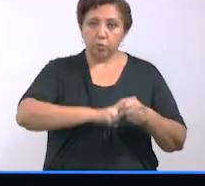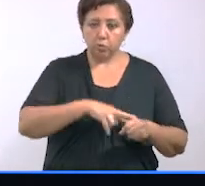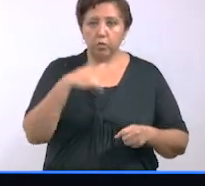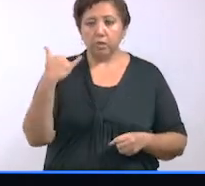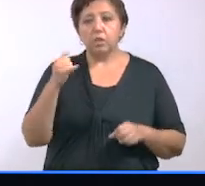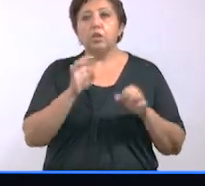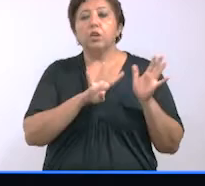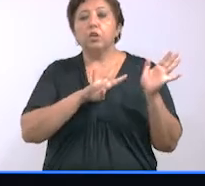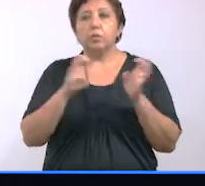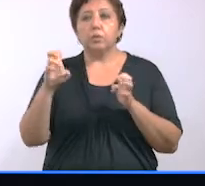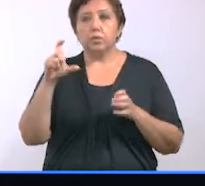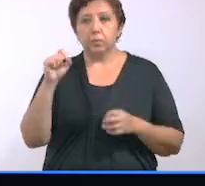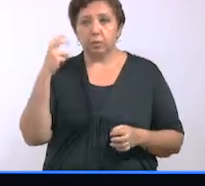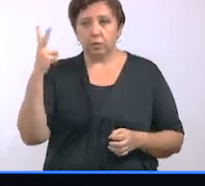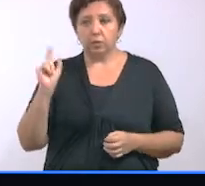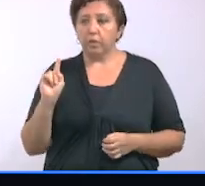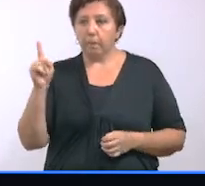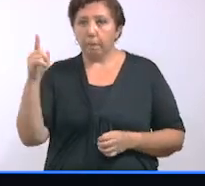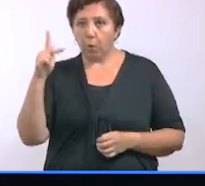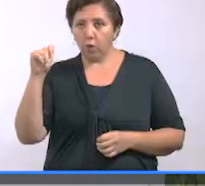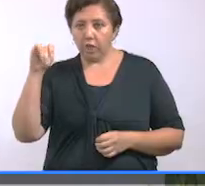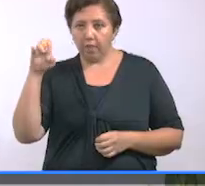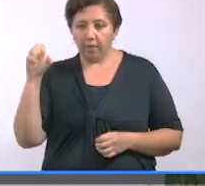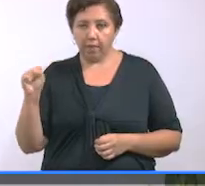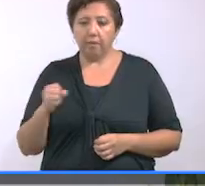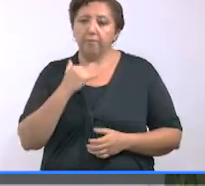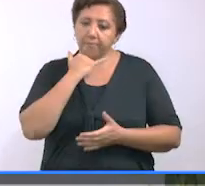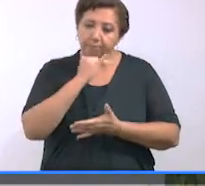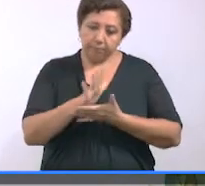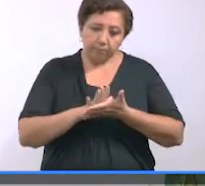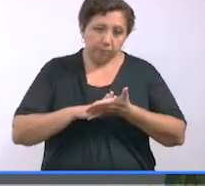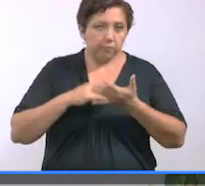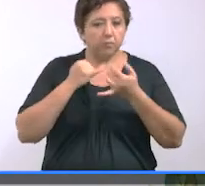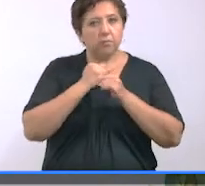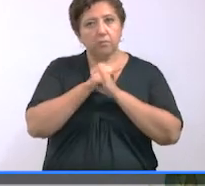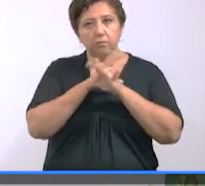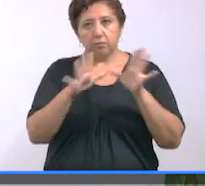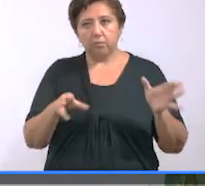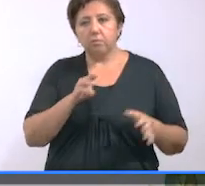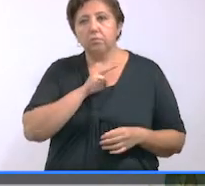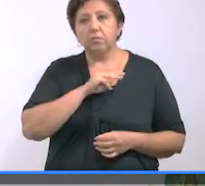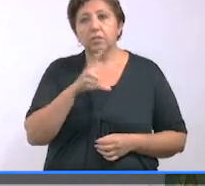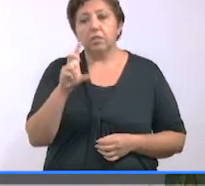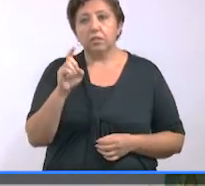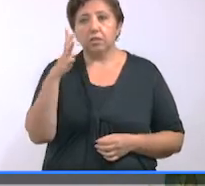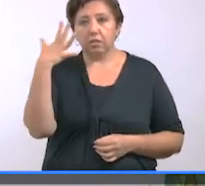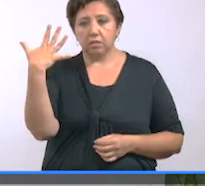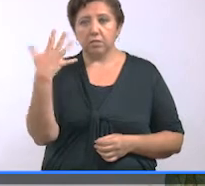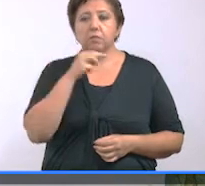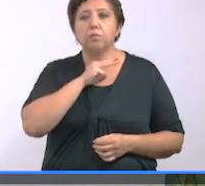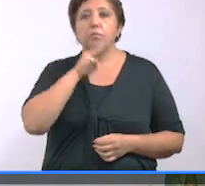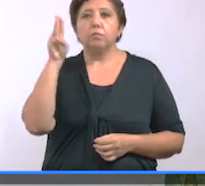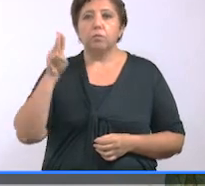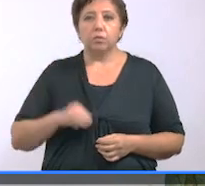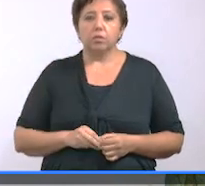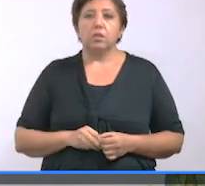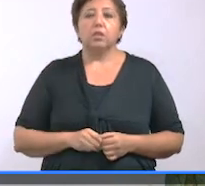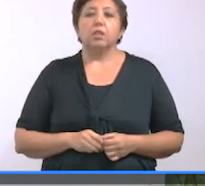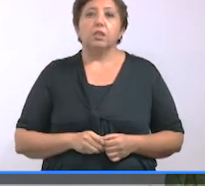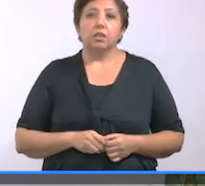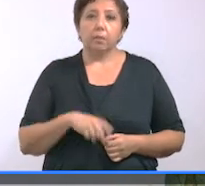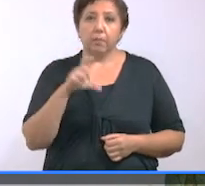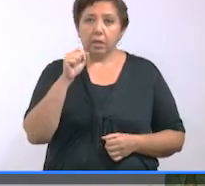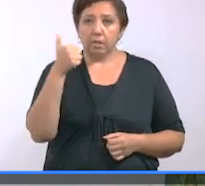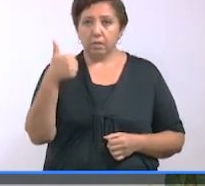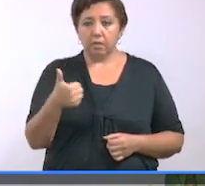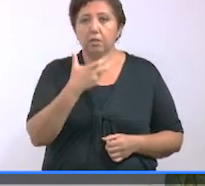y 922 en la zona poniente. Lamentablemente en este parte médico informamos de 35 fallecimientos, son 26